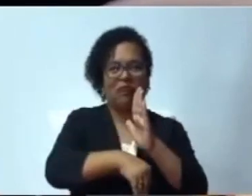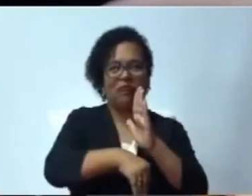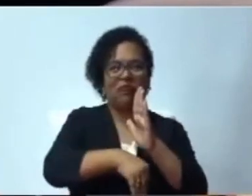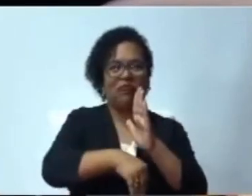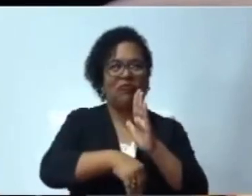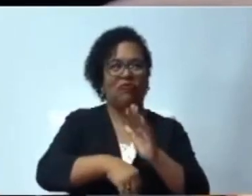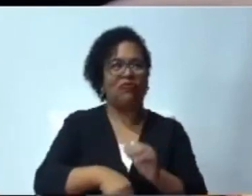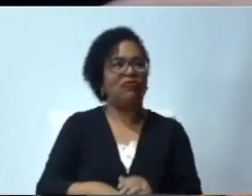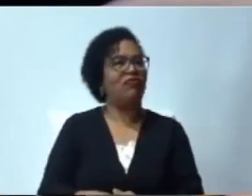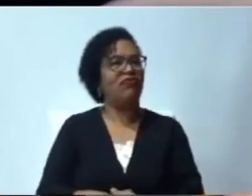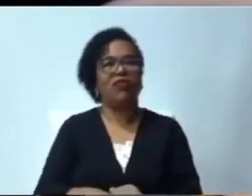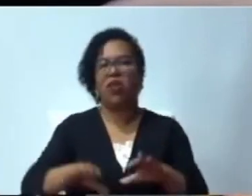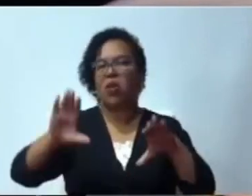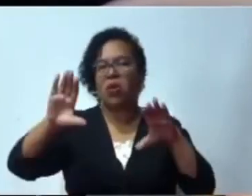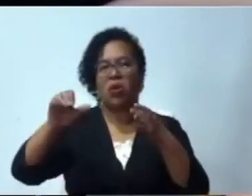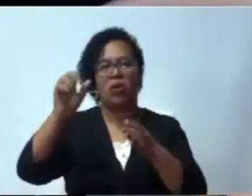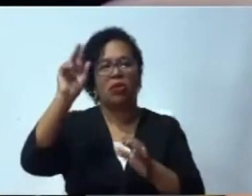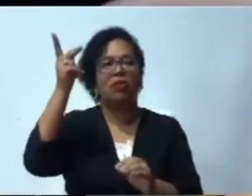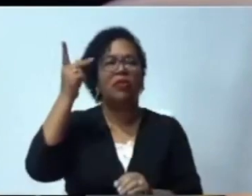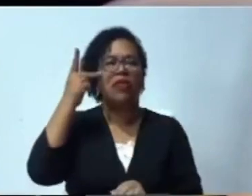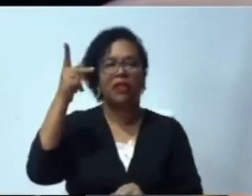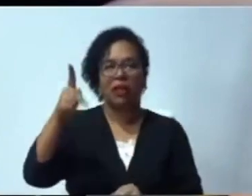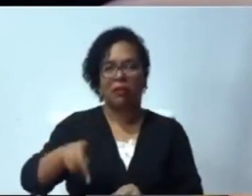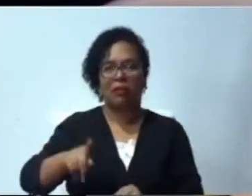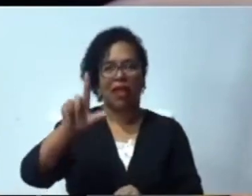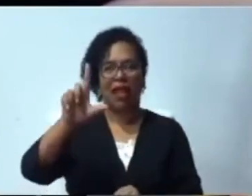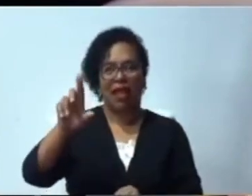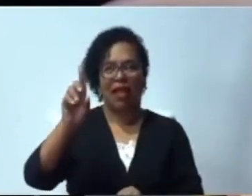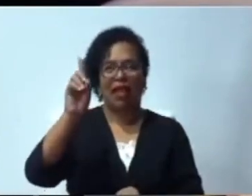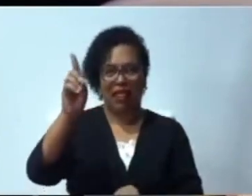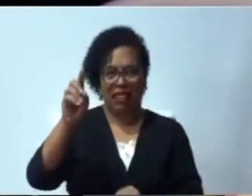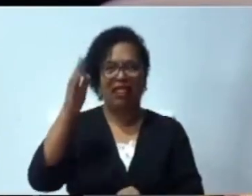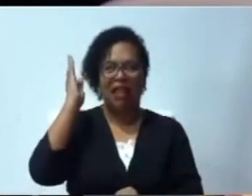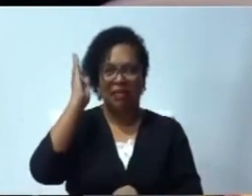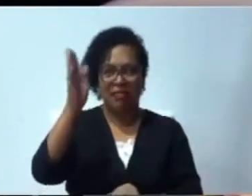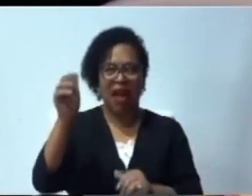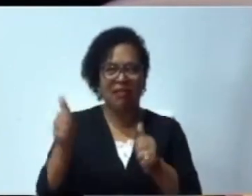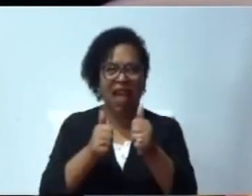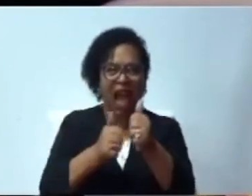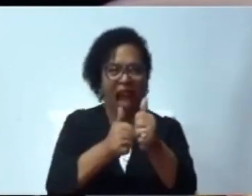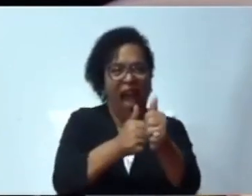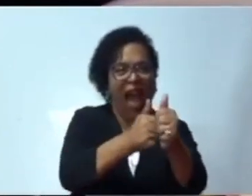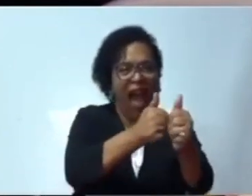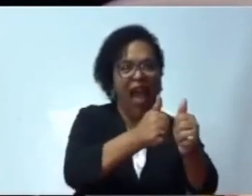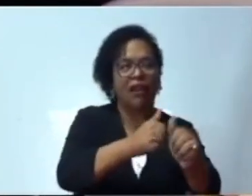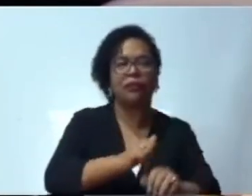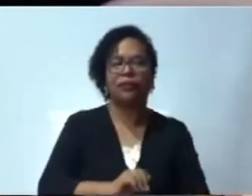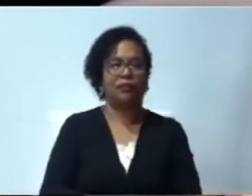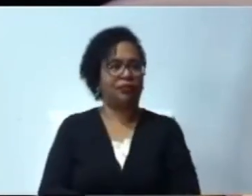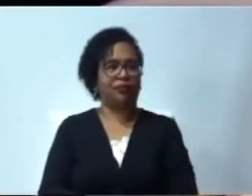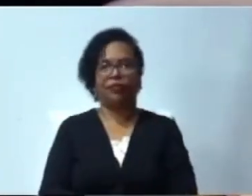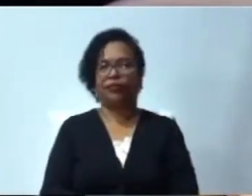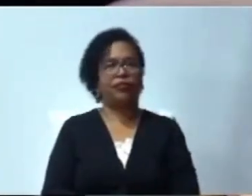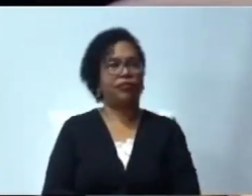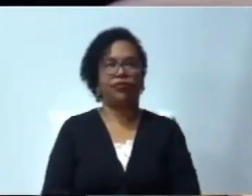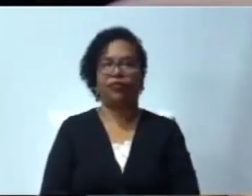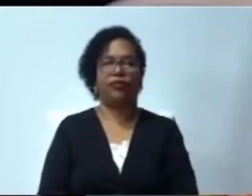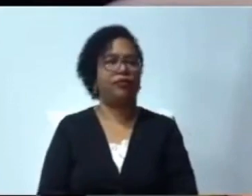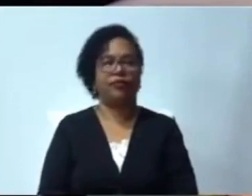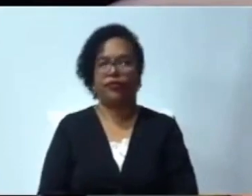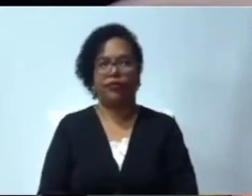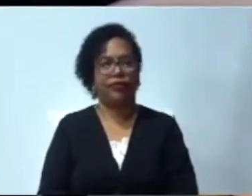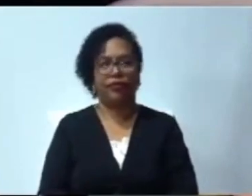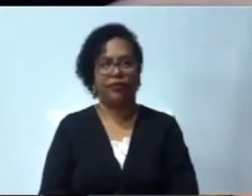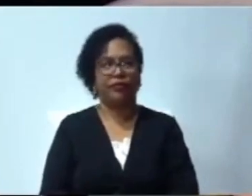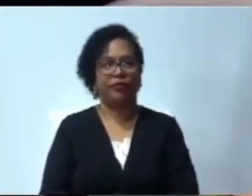no le caerá atraso a su ejecutoría de gobierno. Es su gobierno que le está cayendo atraso al PLD. Ninguno